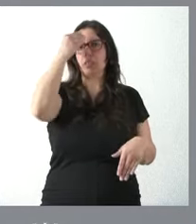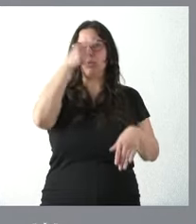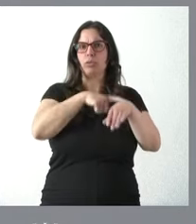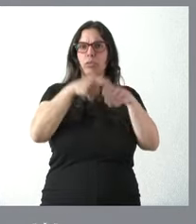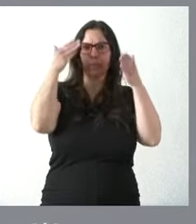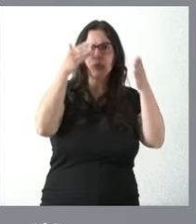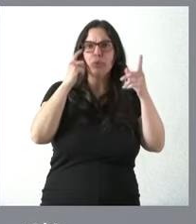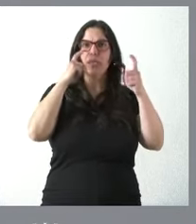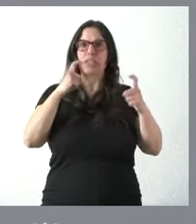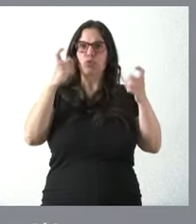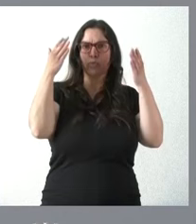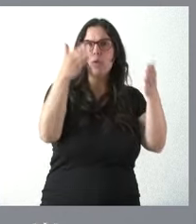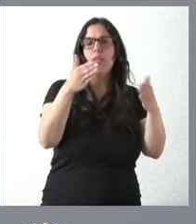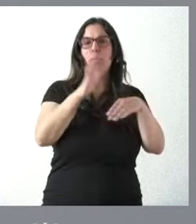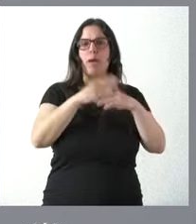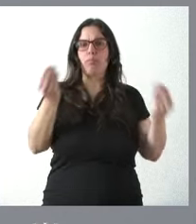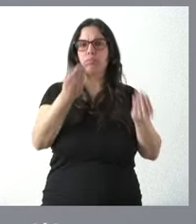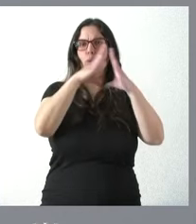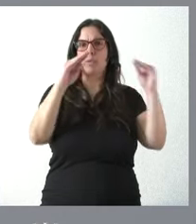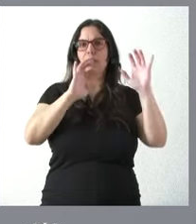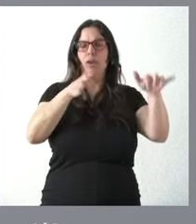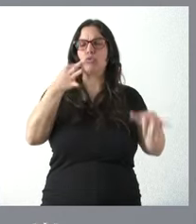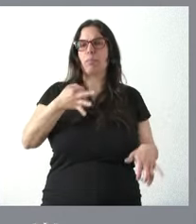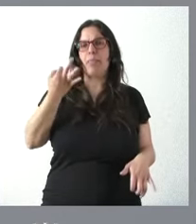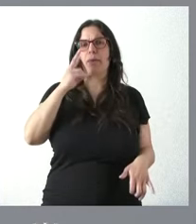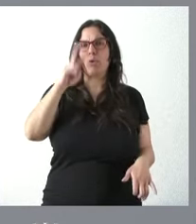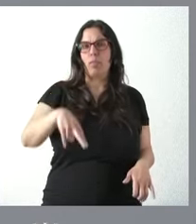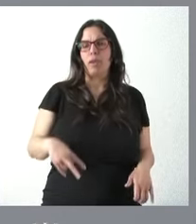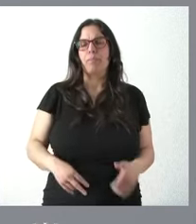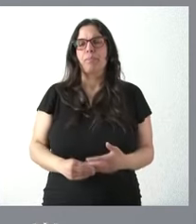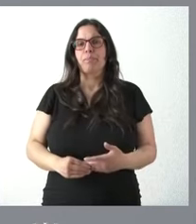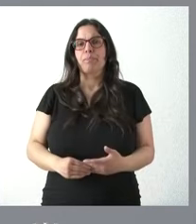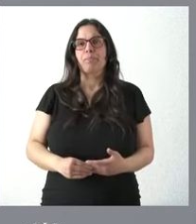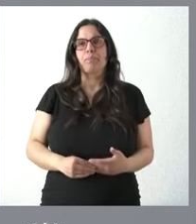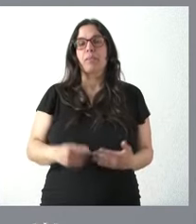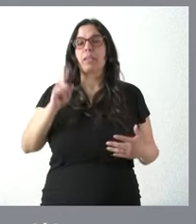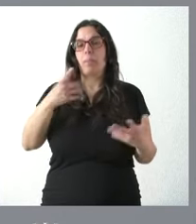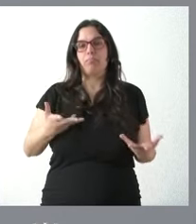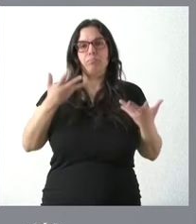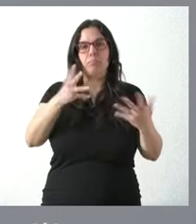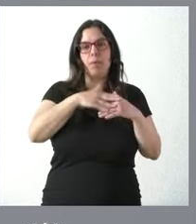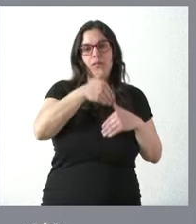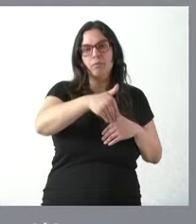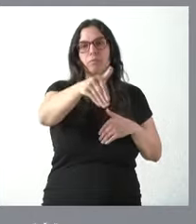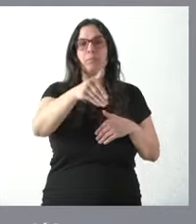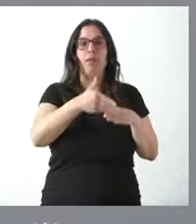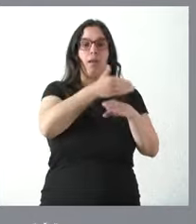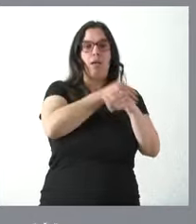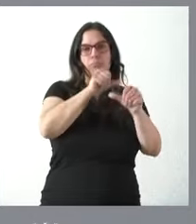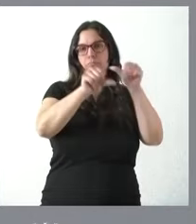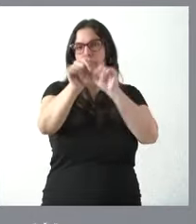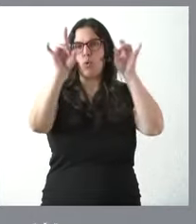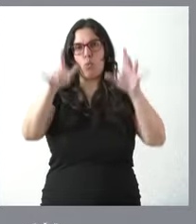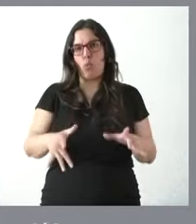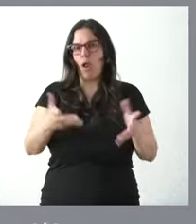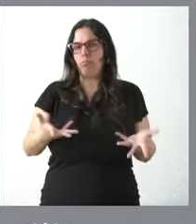a la Universidad de León y esto es siempre digno de reconocer y esta mano tendida que ofrecemos al equipo anterior se la mantenemos al que